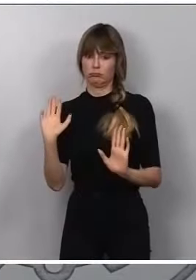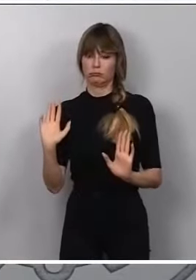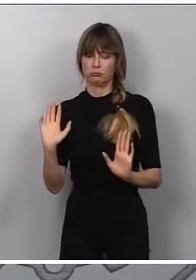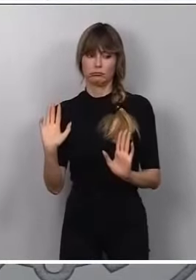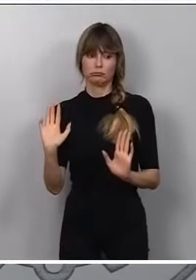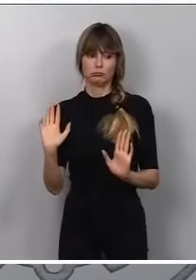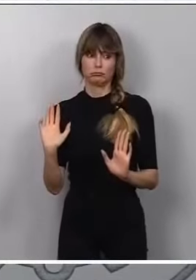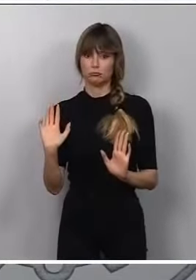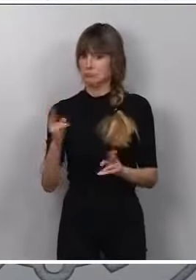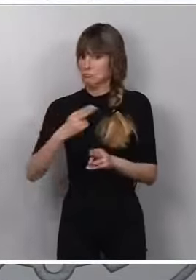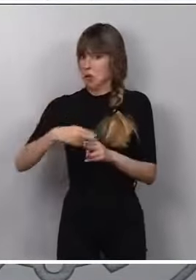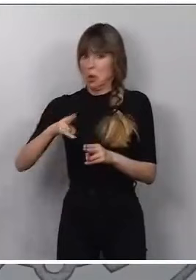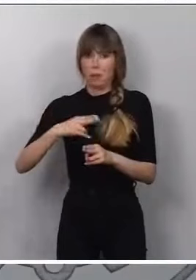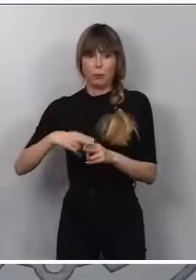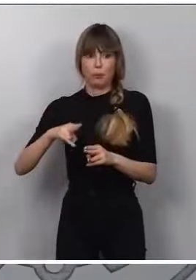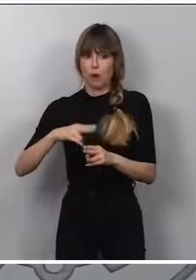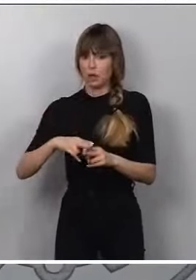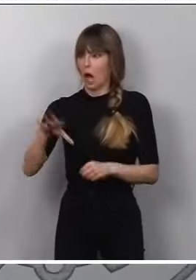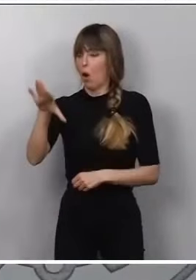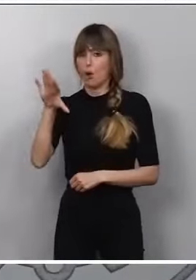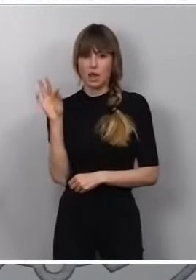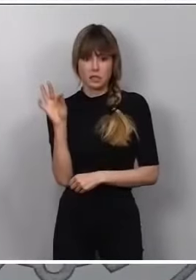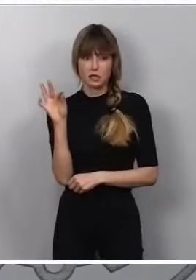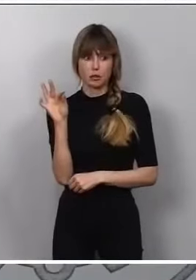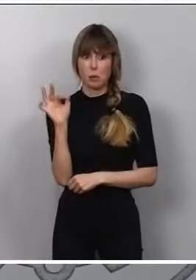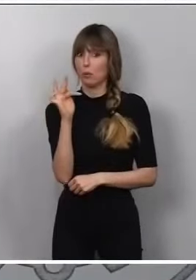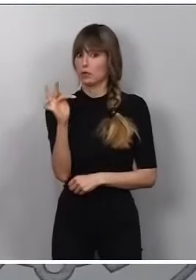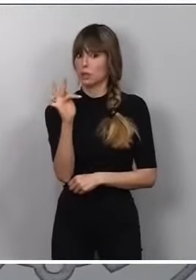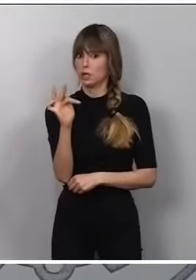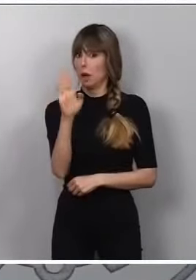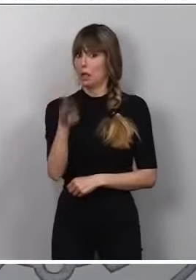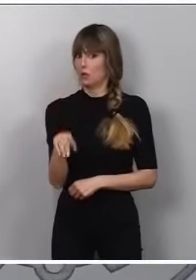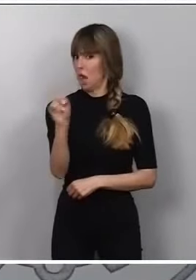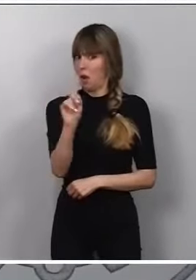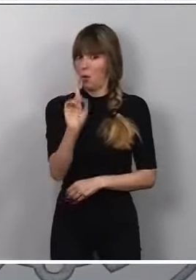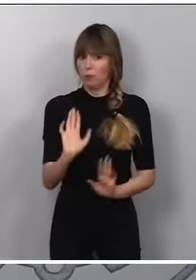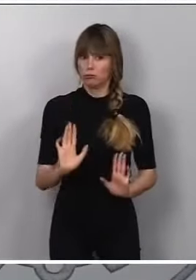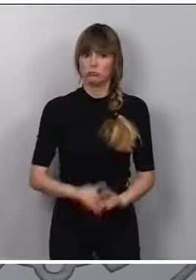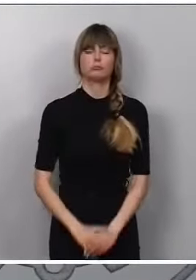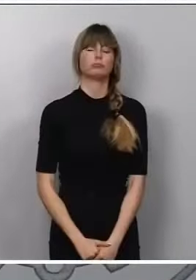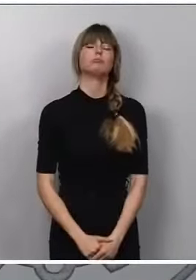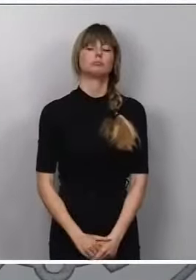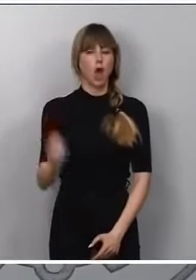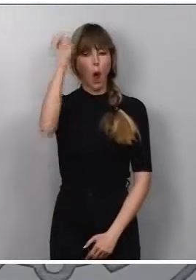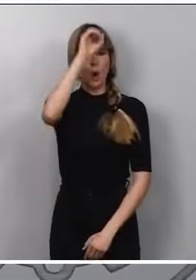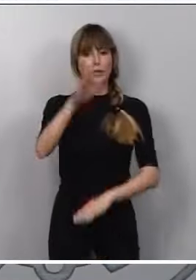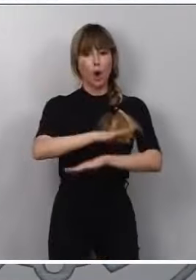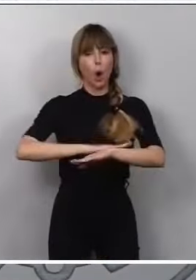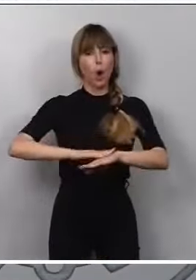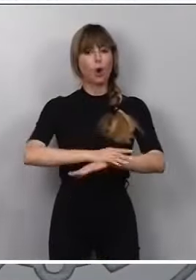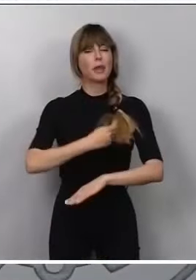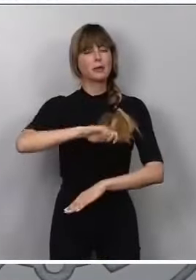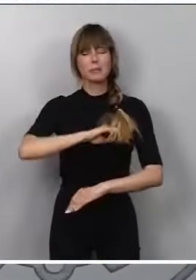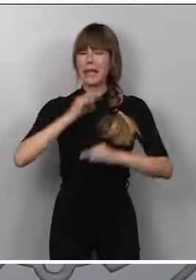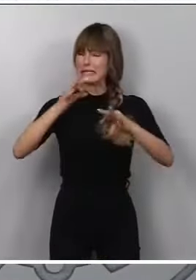gobierno, Pilar Alegría, ha reafirmado en el día de hoy la postura contraria a la celebración de un referéndum de